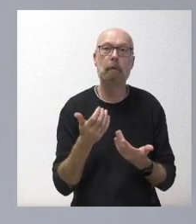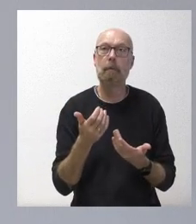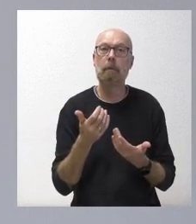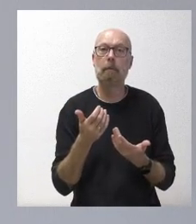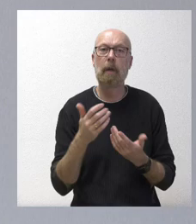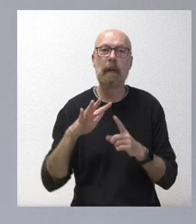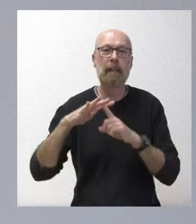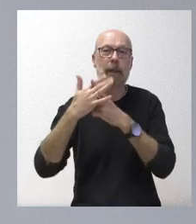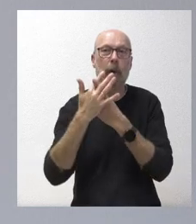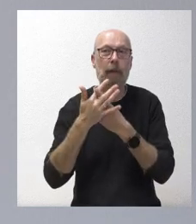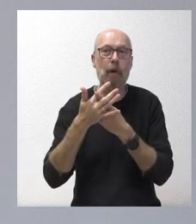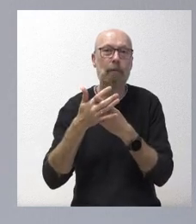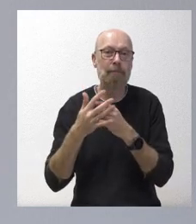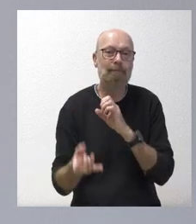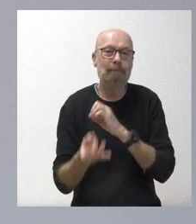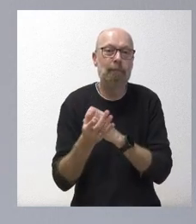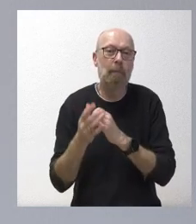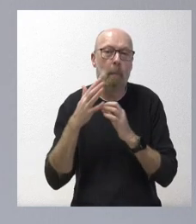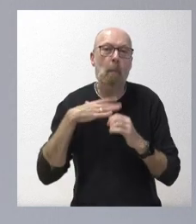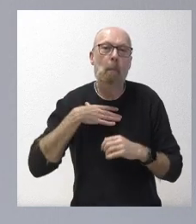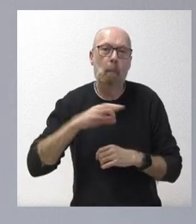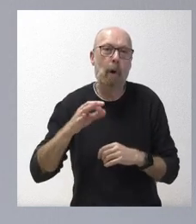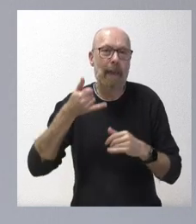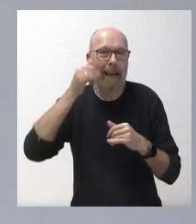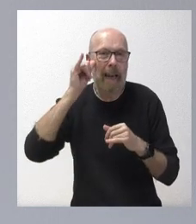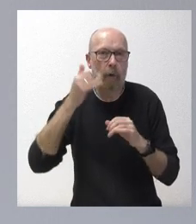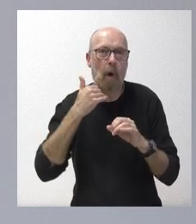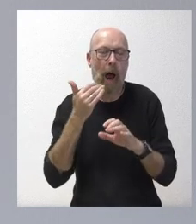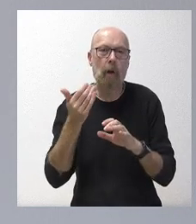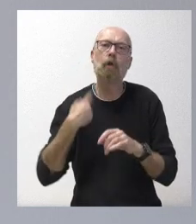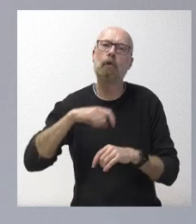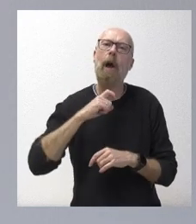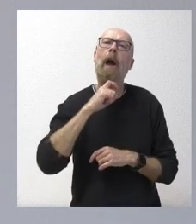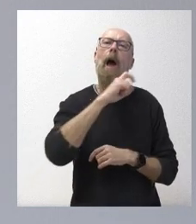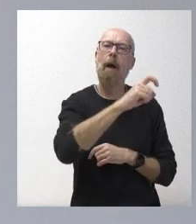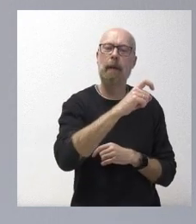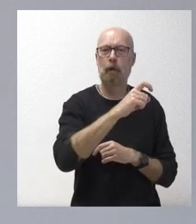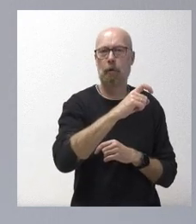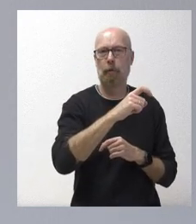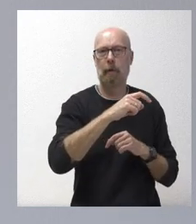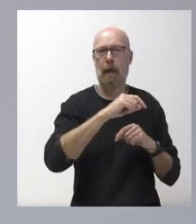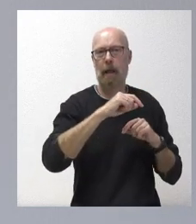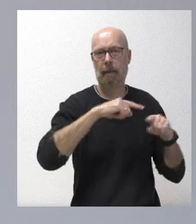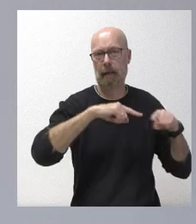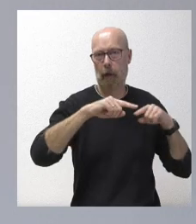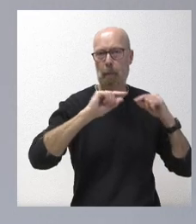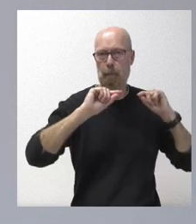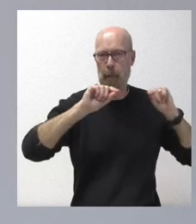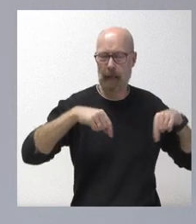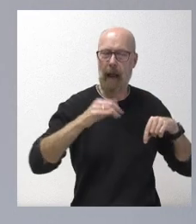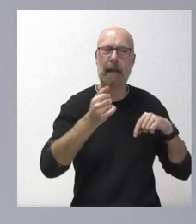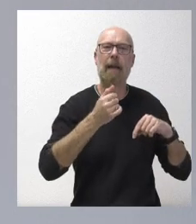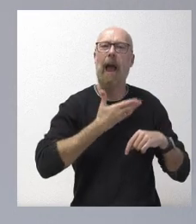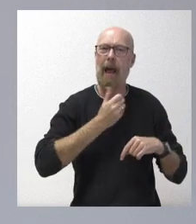de protección civil, son los avisos a las delegaciones territoriales y a los alcaldes de los territorios de los municipios afectados. Y, en caso de que sea